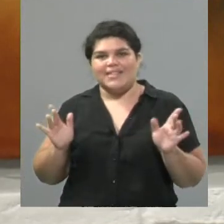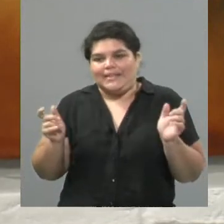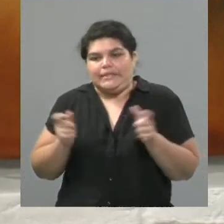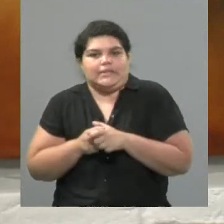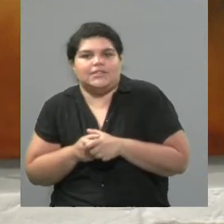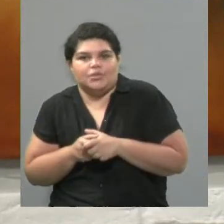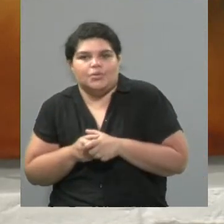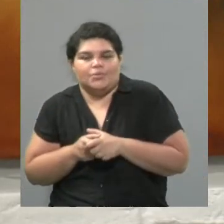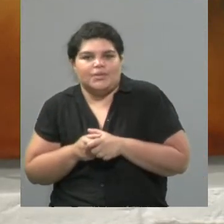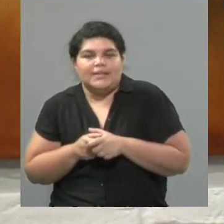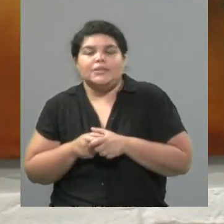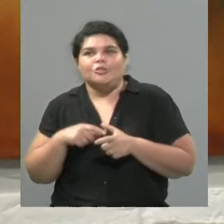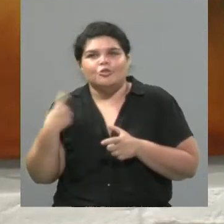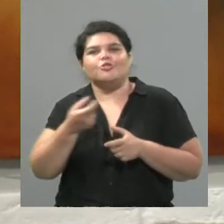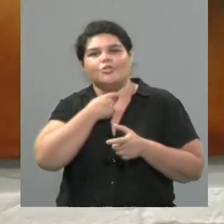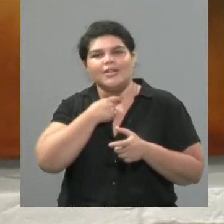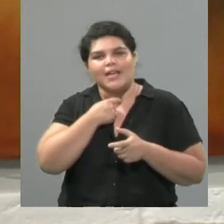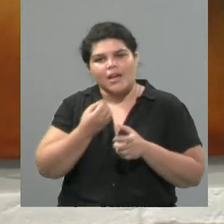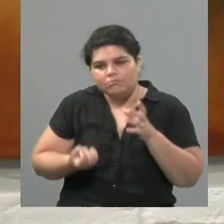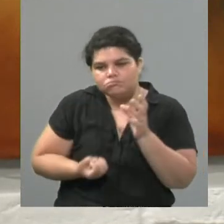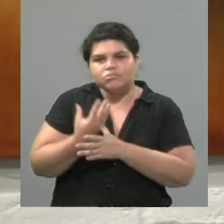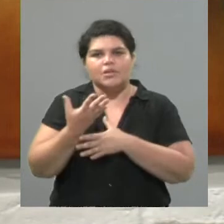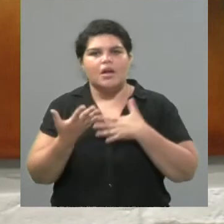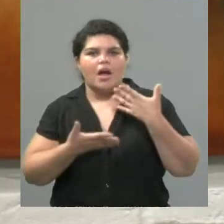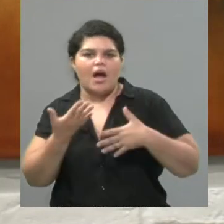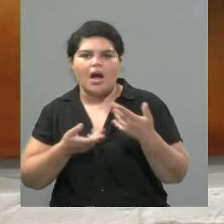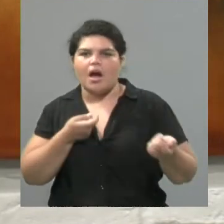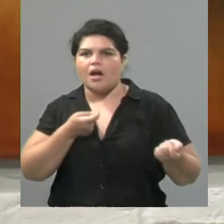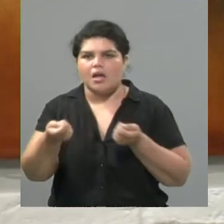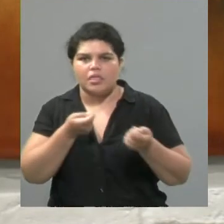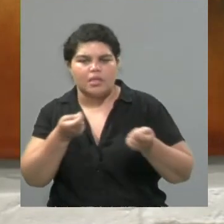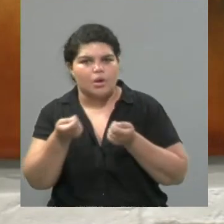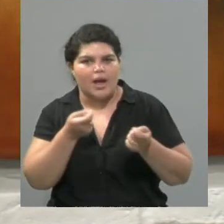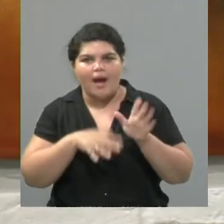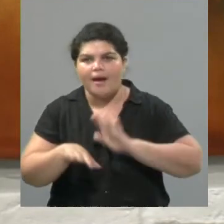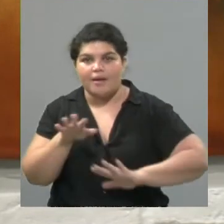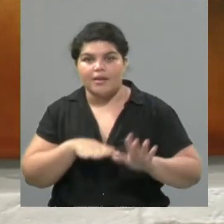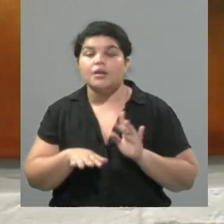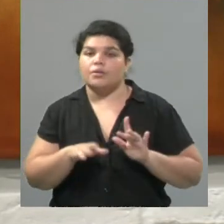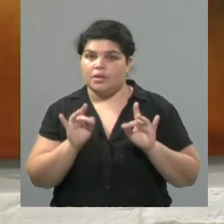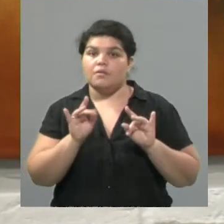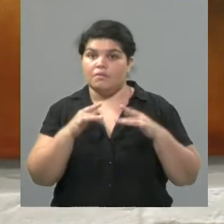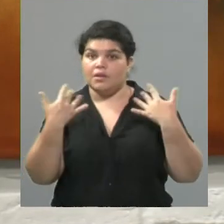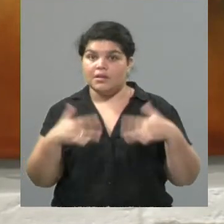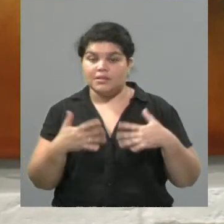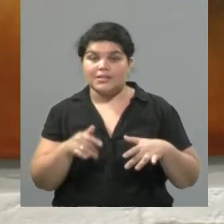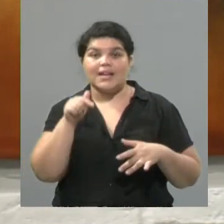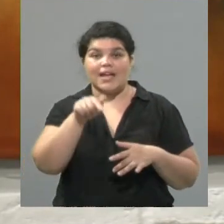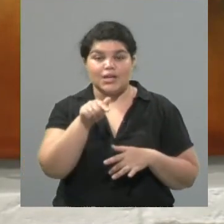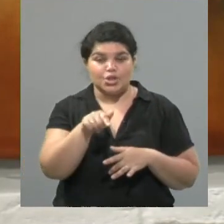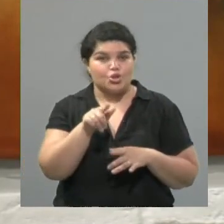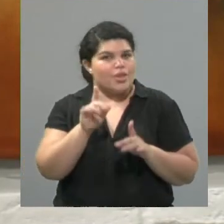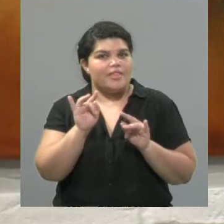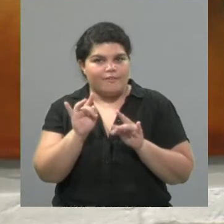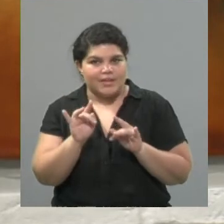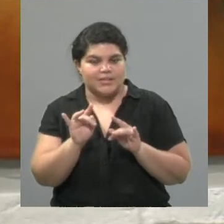generar cosas siempre, hacer gestión y, bueno, cuesta muchísimo hacer una producción de esta dimensión y